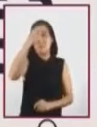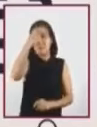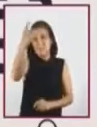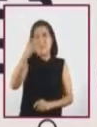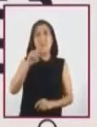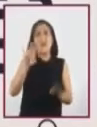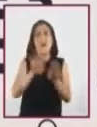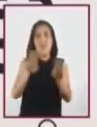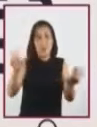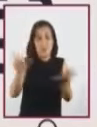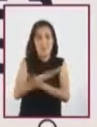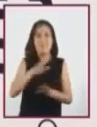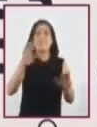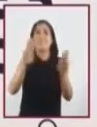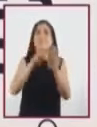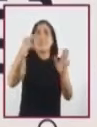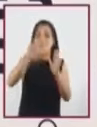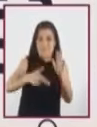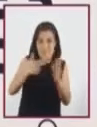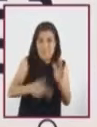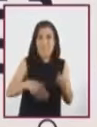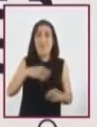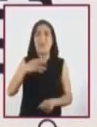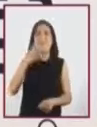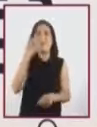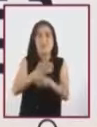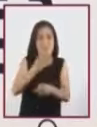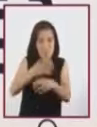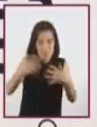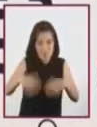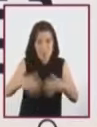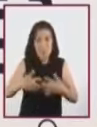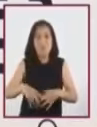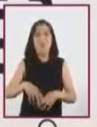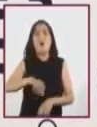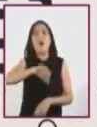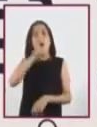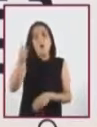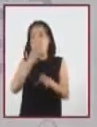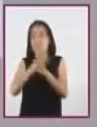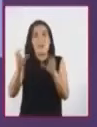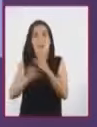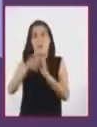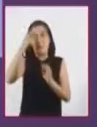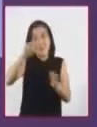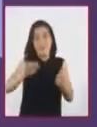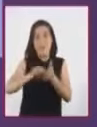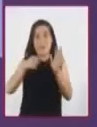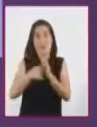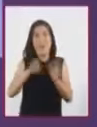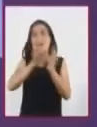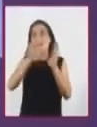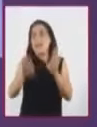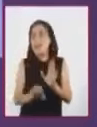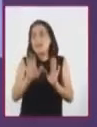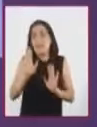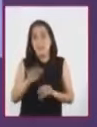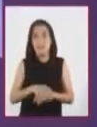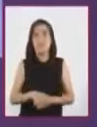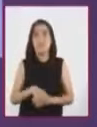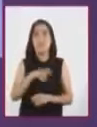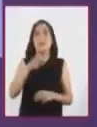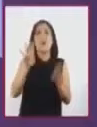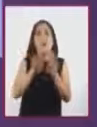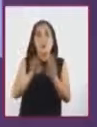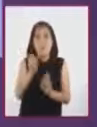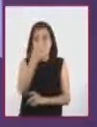requiere cambiar herramientas, máquinas, equipos y procesos técnicos. Por mencionar algunos ejemplos, la